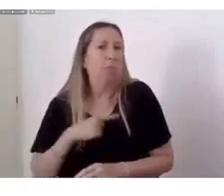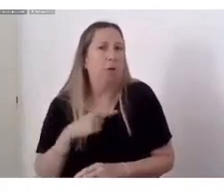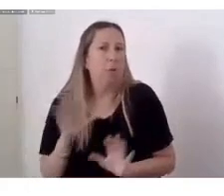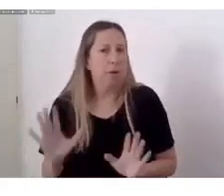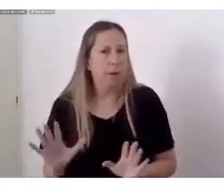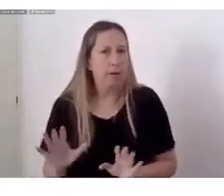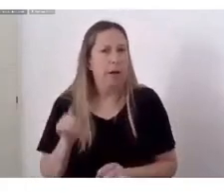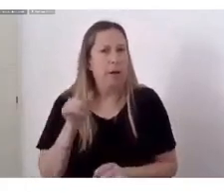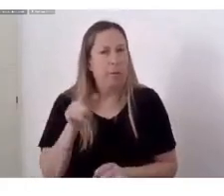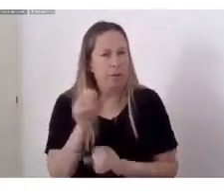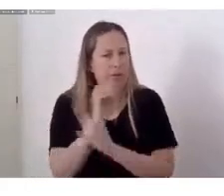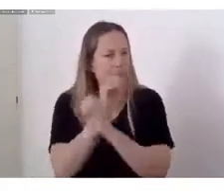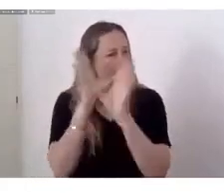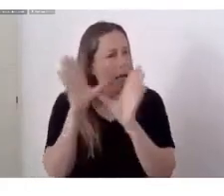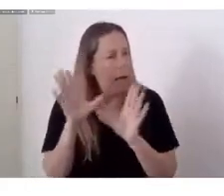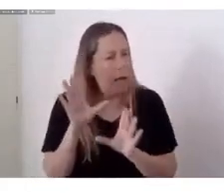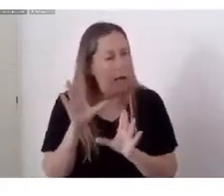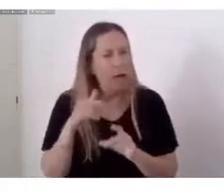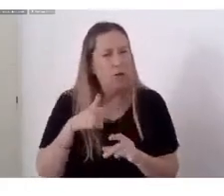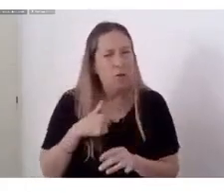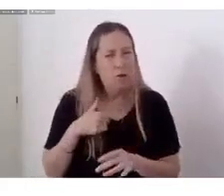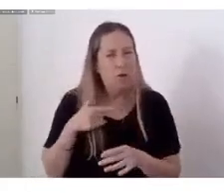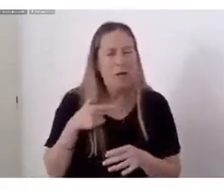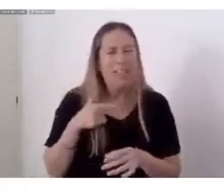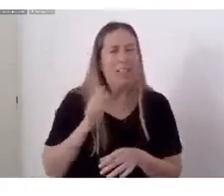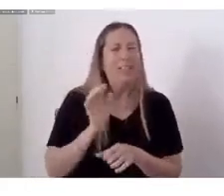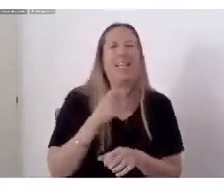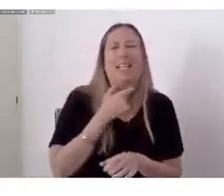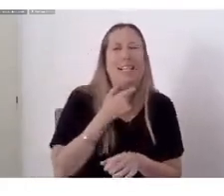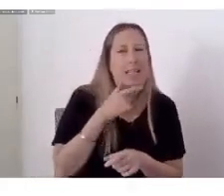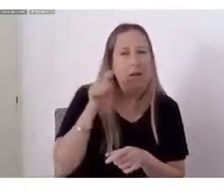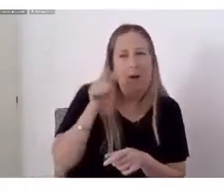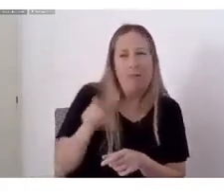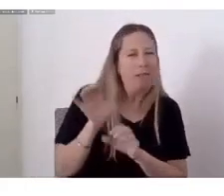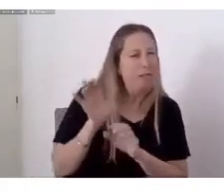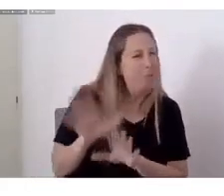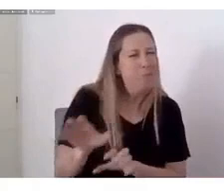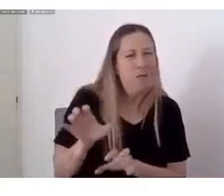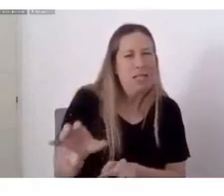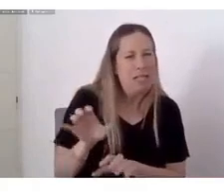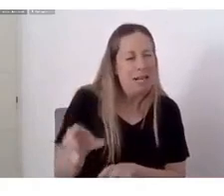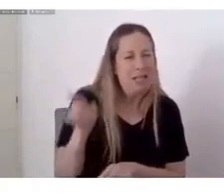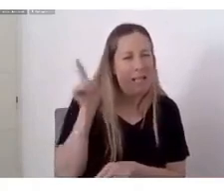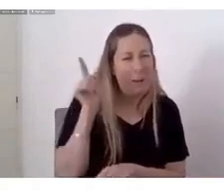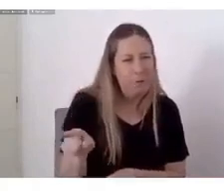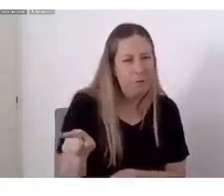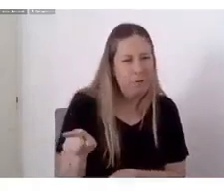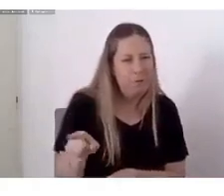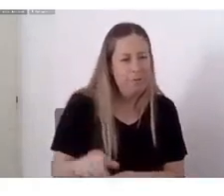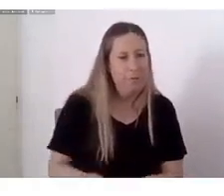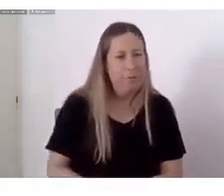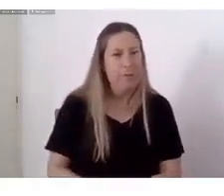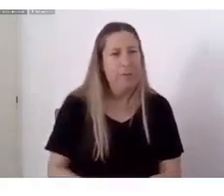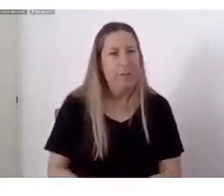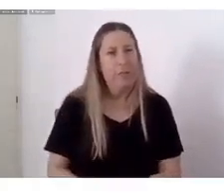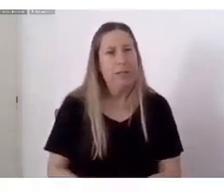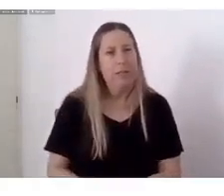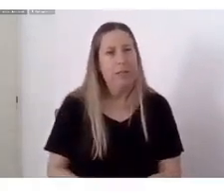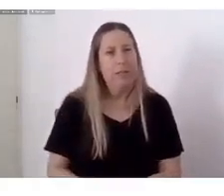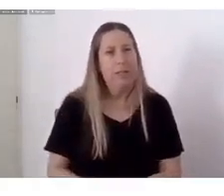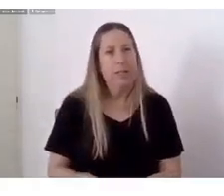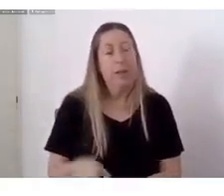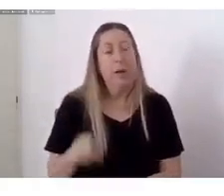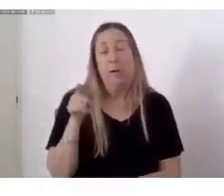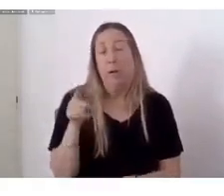Nací Para molestarte Y no escondas La cabeza Que no sos Una avestruz